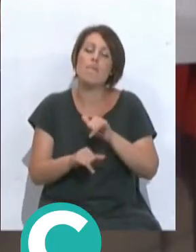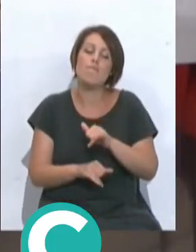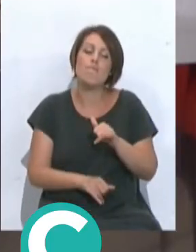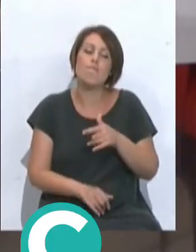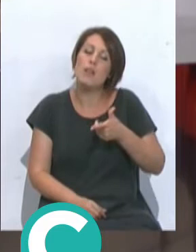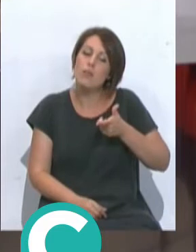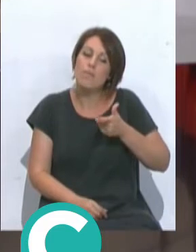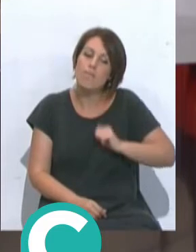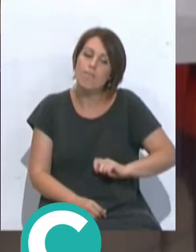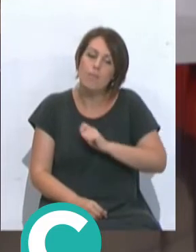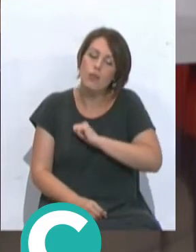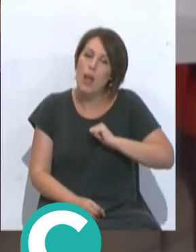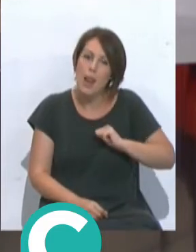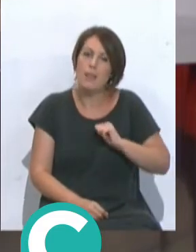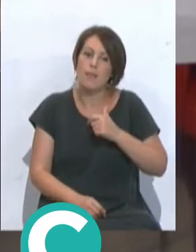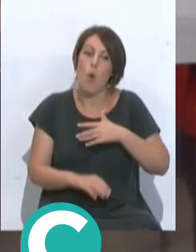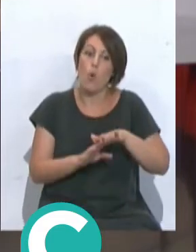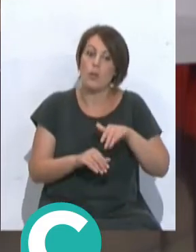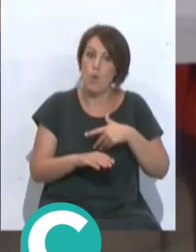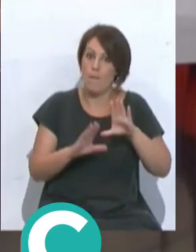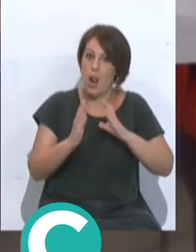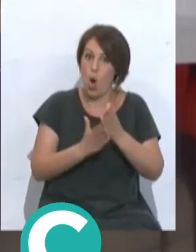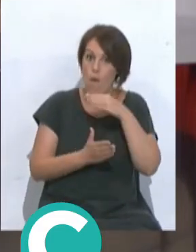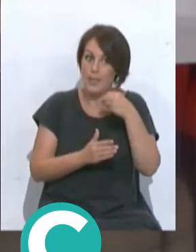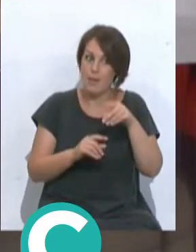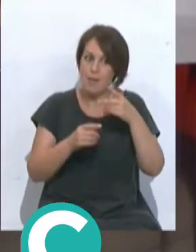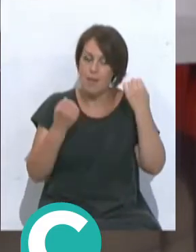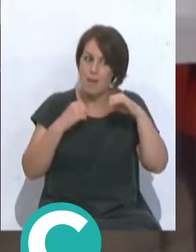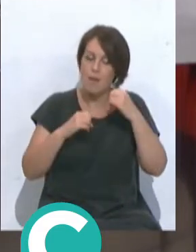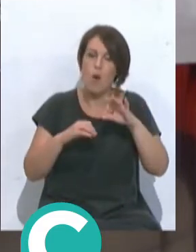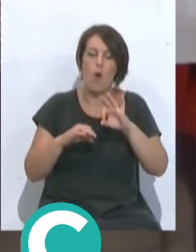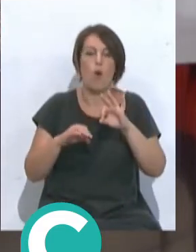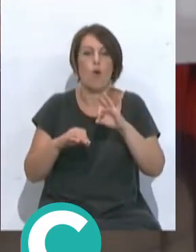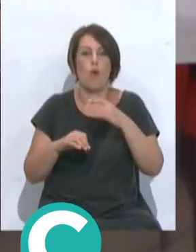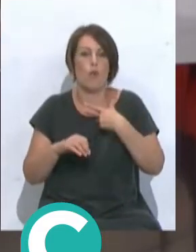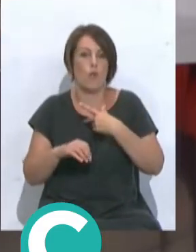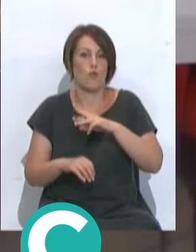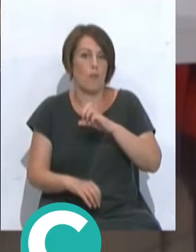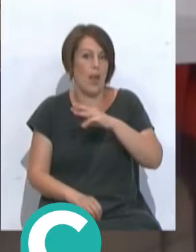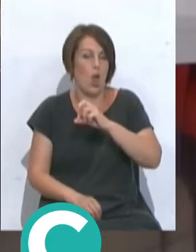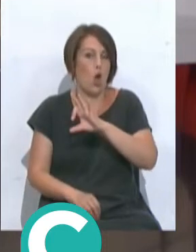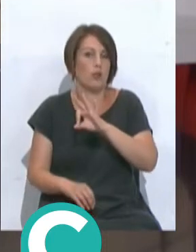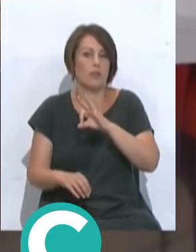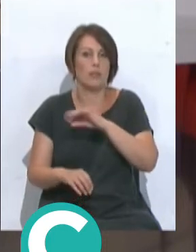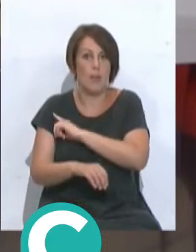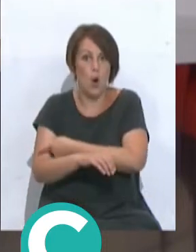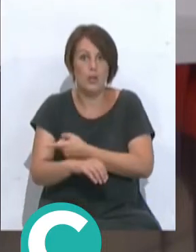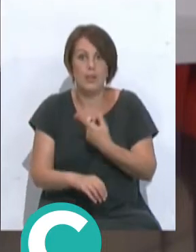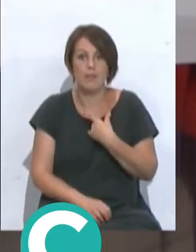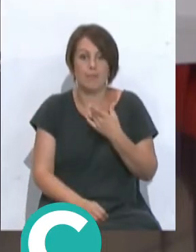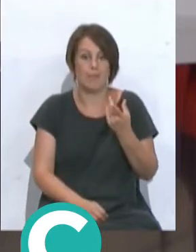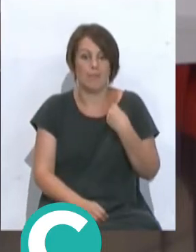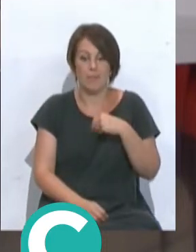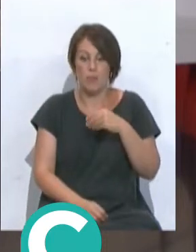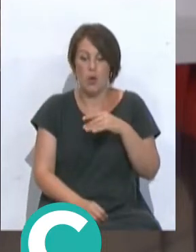he sido mucho más feliz por ejemplo el último año que entrenaba el balón juvenil el año ese que subimos o entrenando al Deporto Romero y teniendo a Jesús y Velázquez por ejemplo al pobre